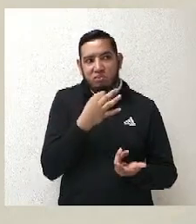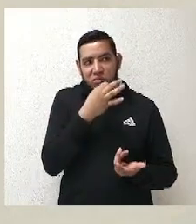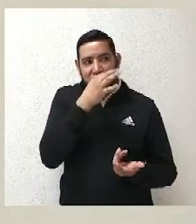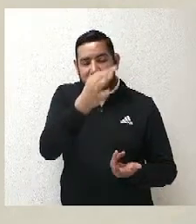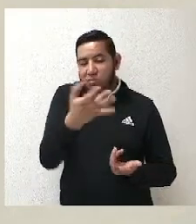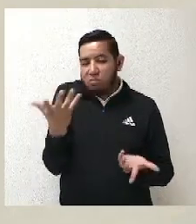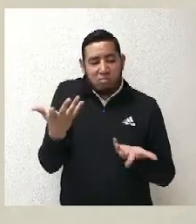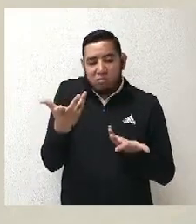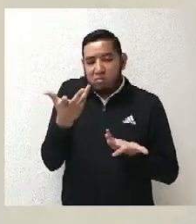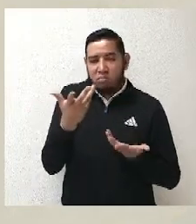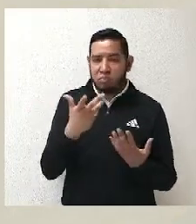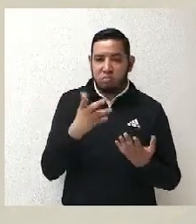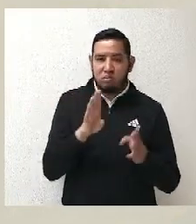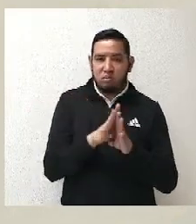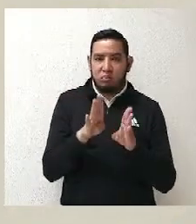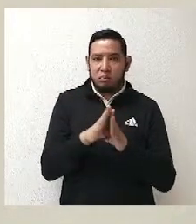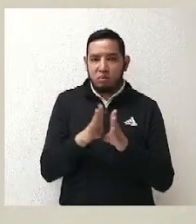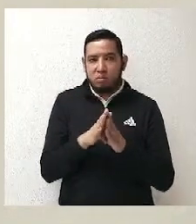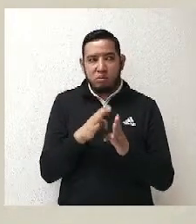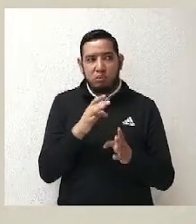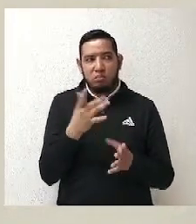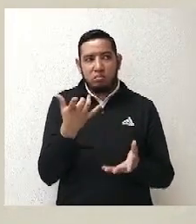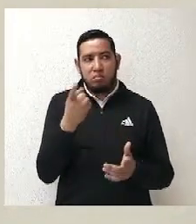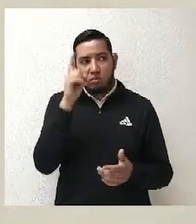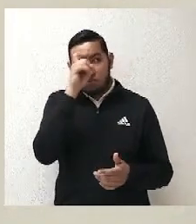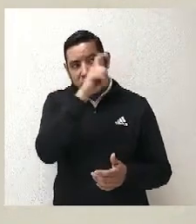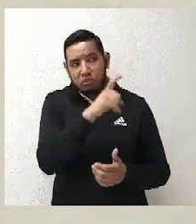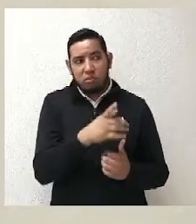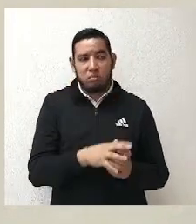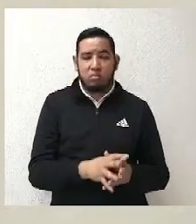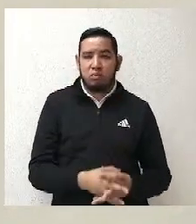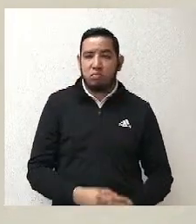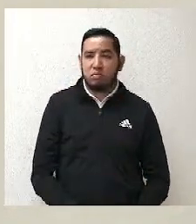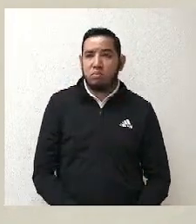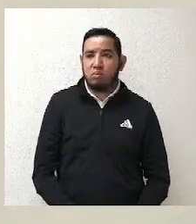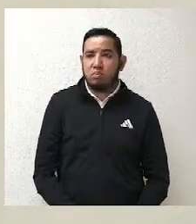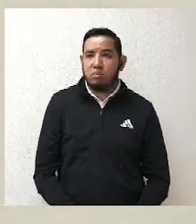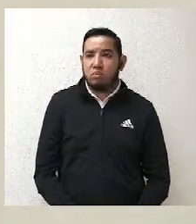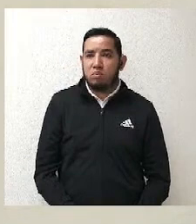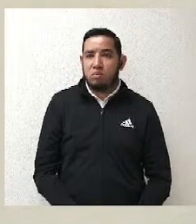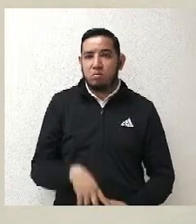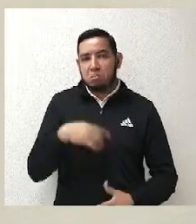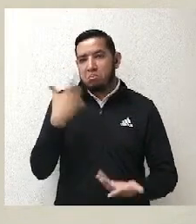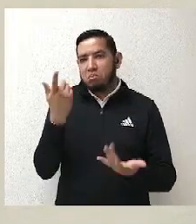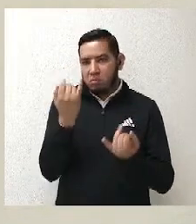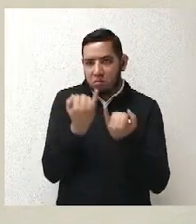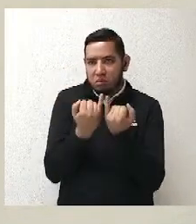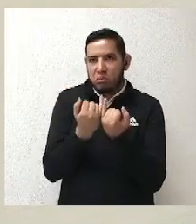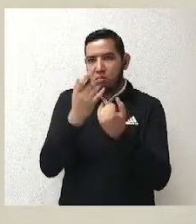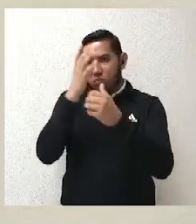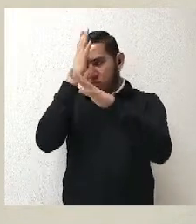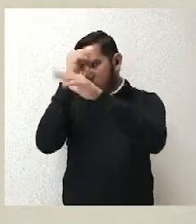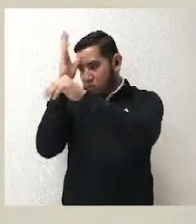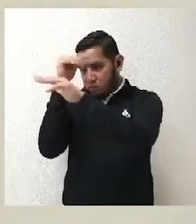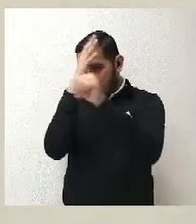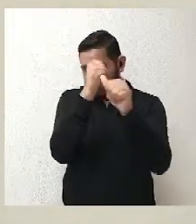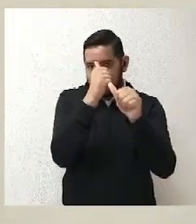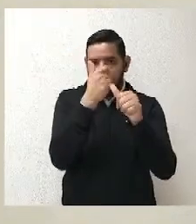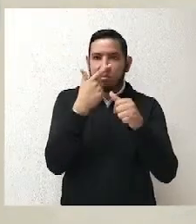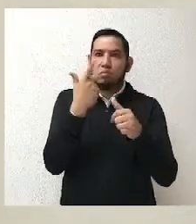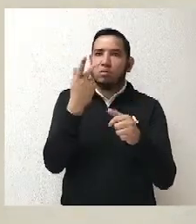No había, como les decía, no había una regla en la convocatoria. El acuerdo del Instituto Nacional